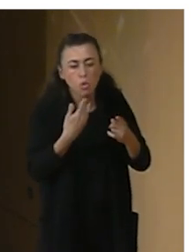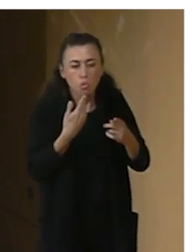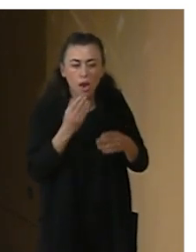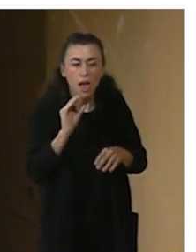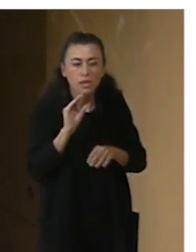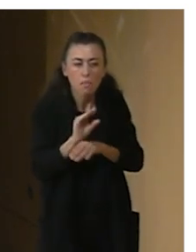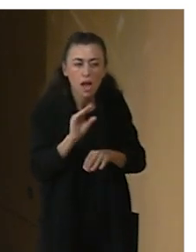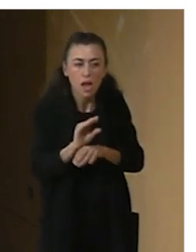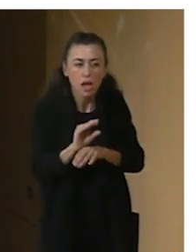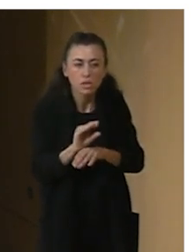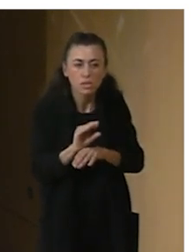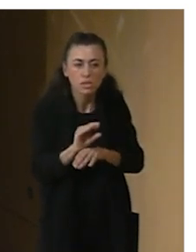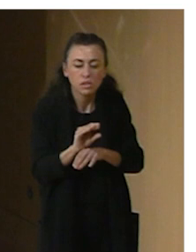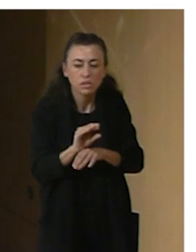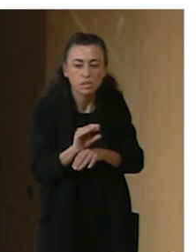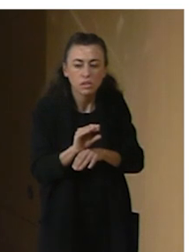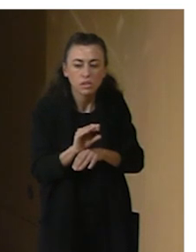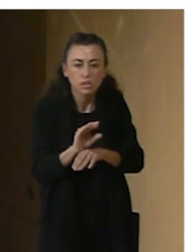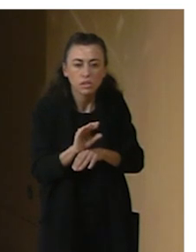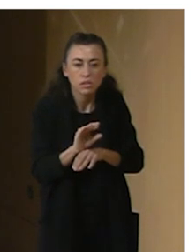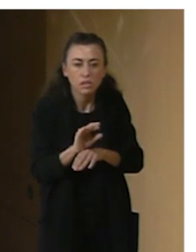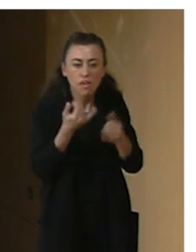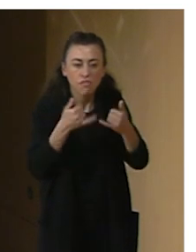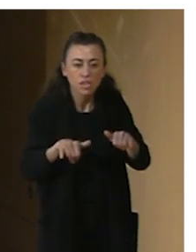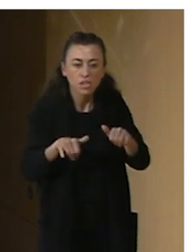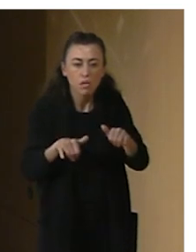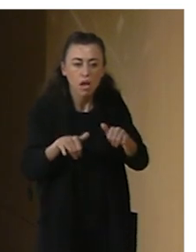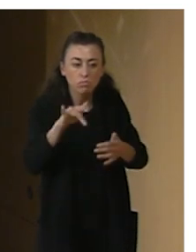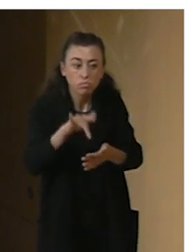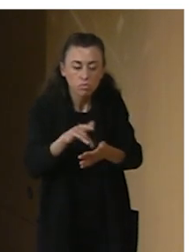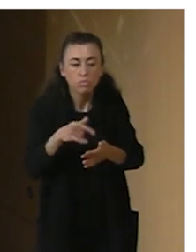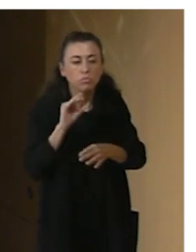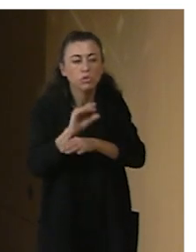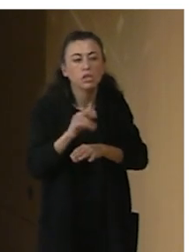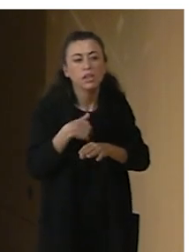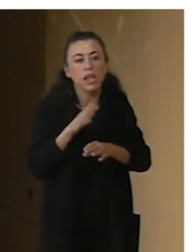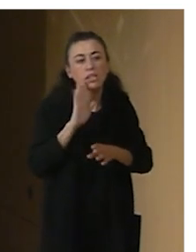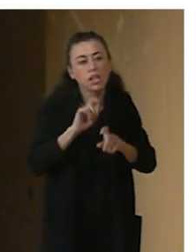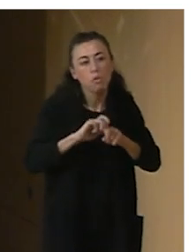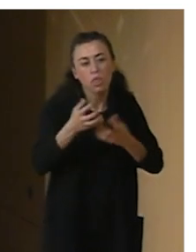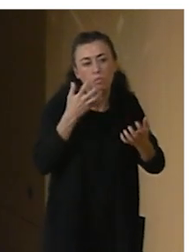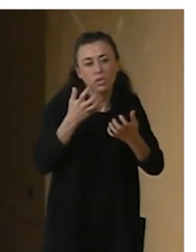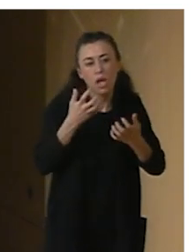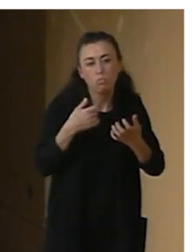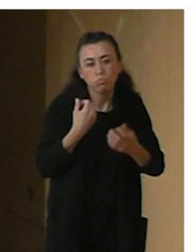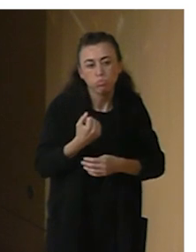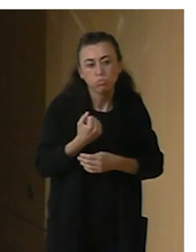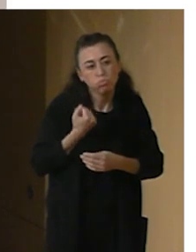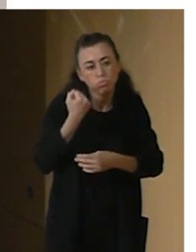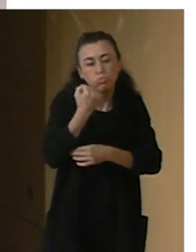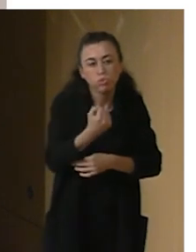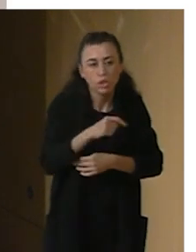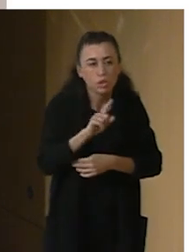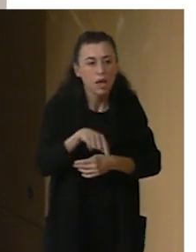celebración del festival y apoyan la creación de este tipo de espectáculos y la investigación en torno a la